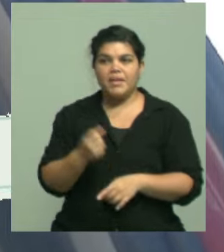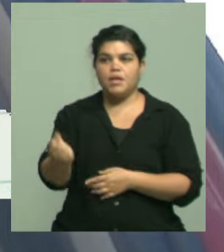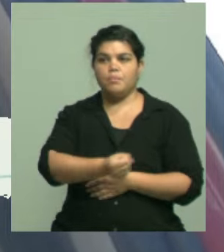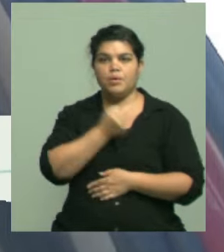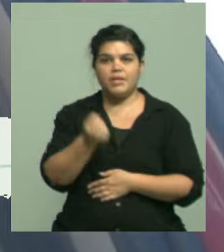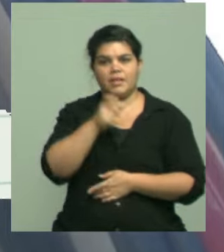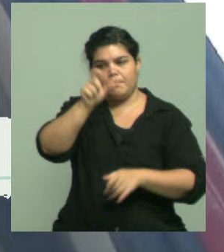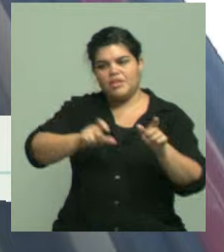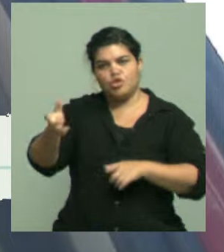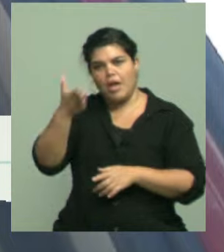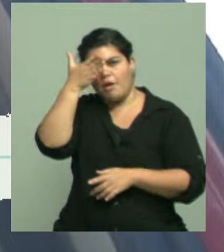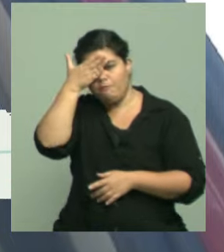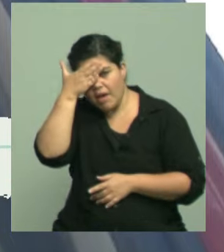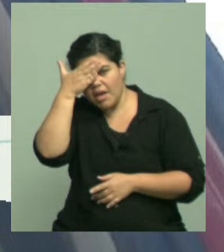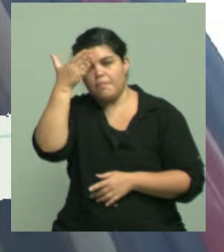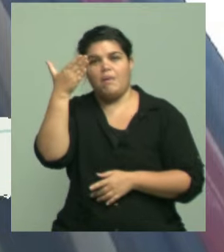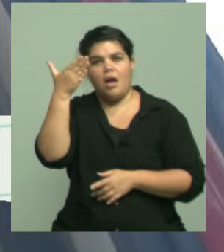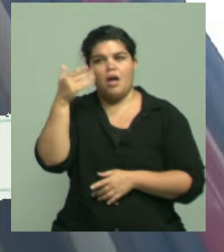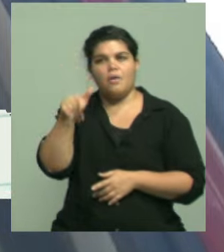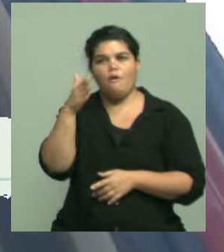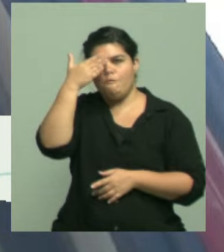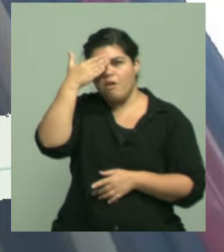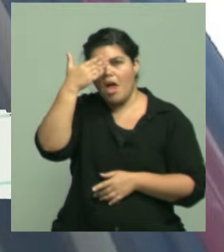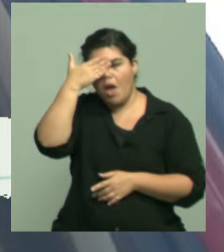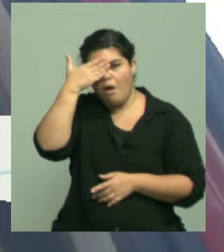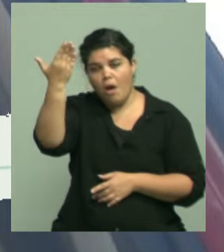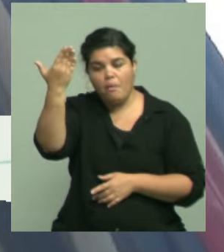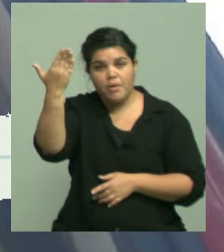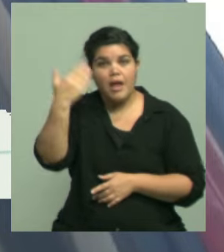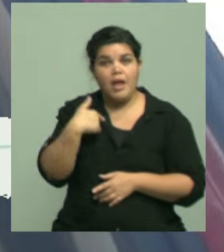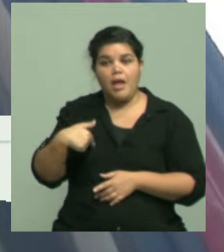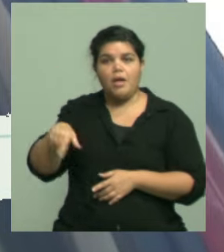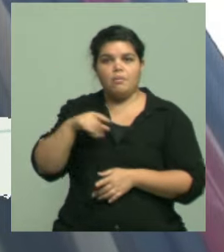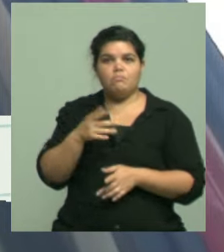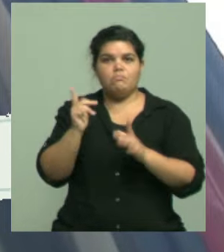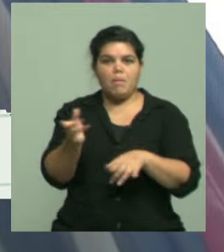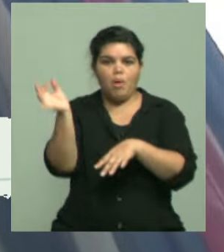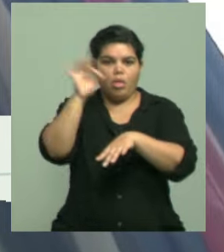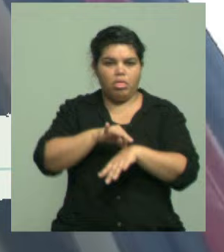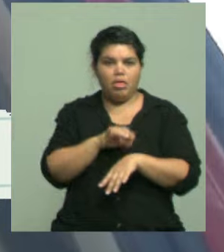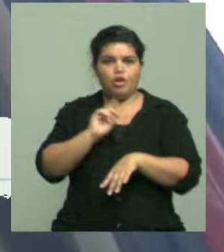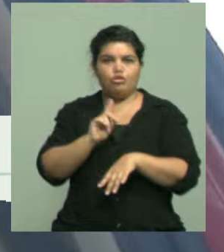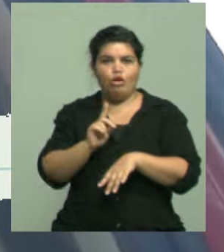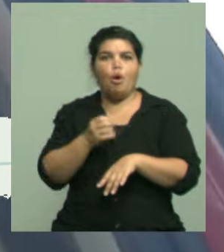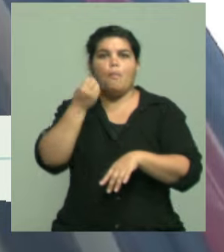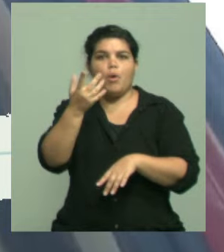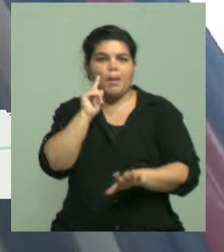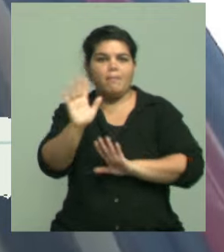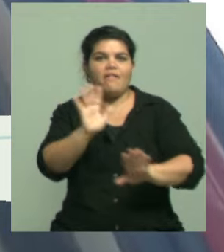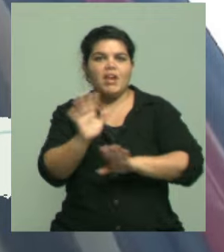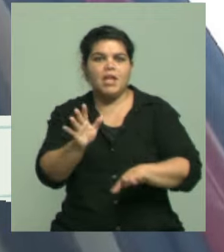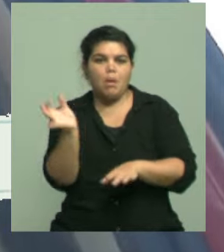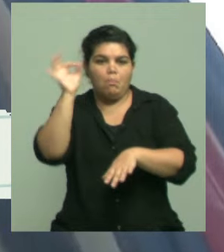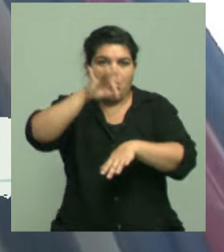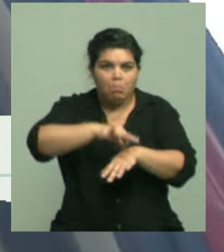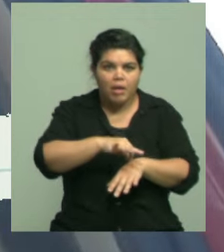pacientes que están enfermos con el cuadro febril, porque ellos son los que transmiten la infección a otros mosquitos que a su vez, mediante